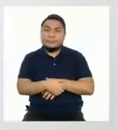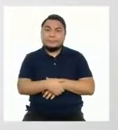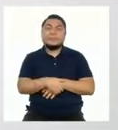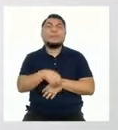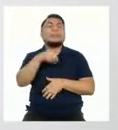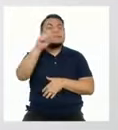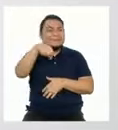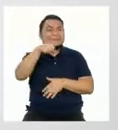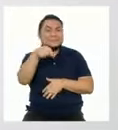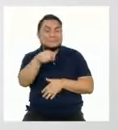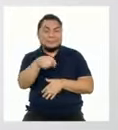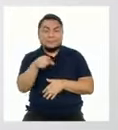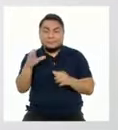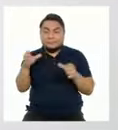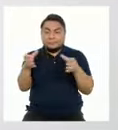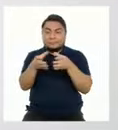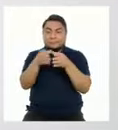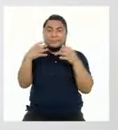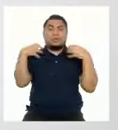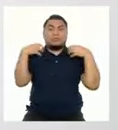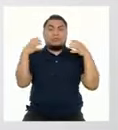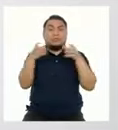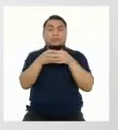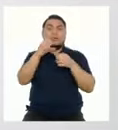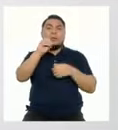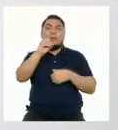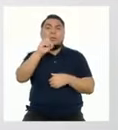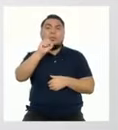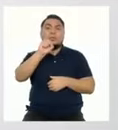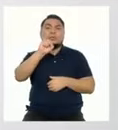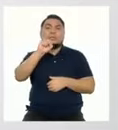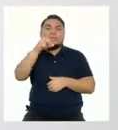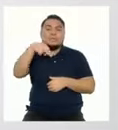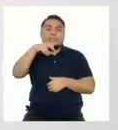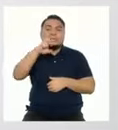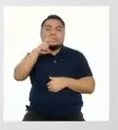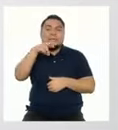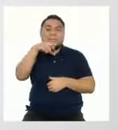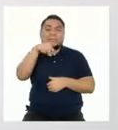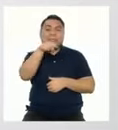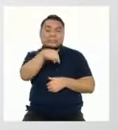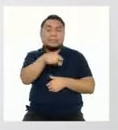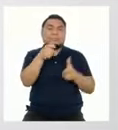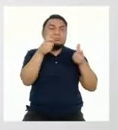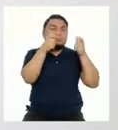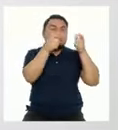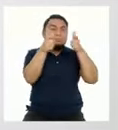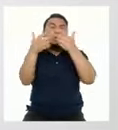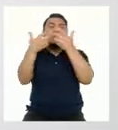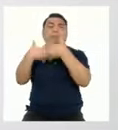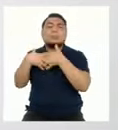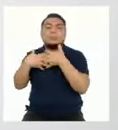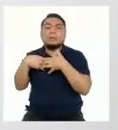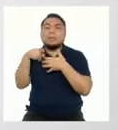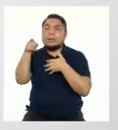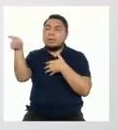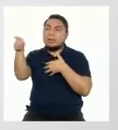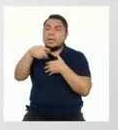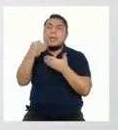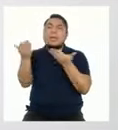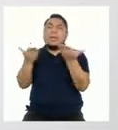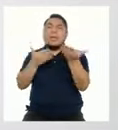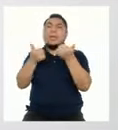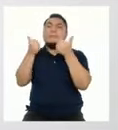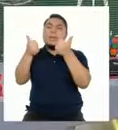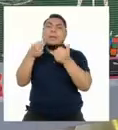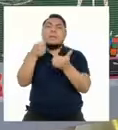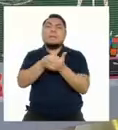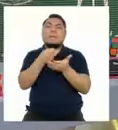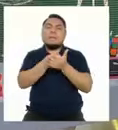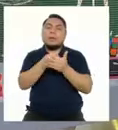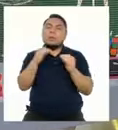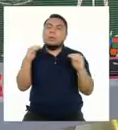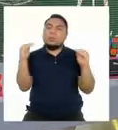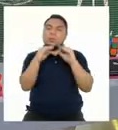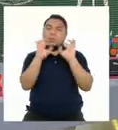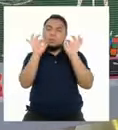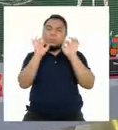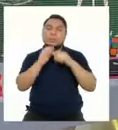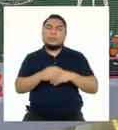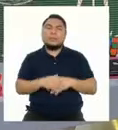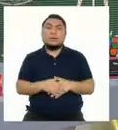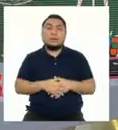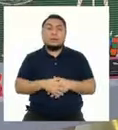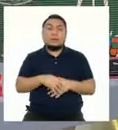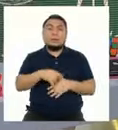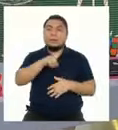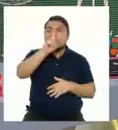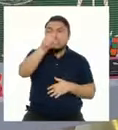Yaremis. Osinermin supervisa a las empresas para que nos den un buen servicio y a un precio justo. ¿También